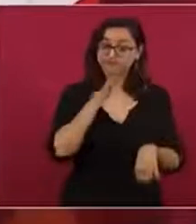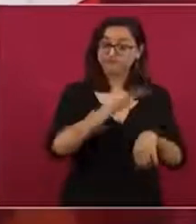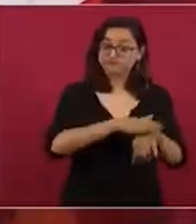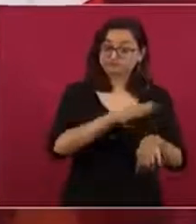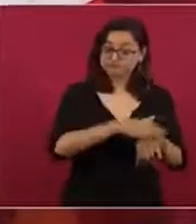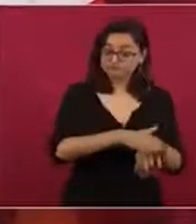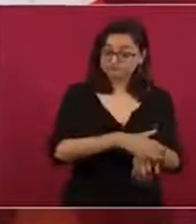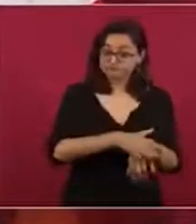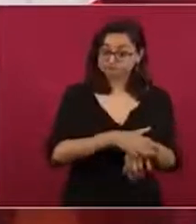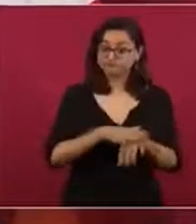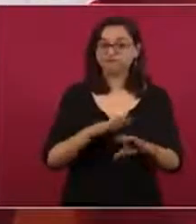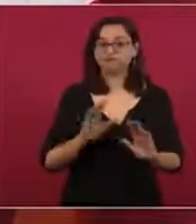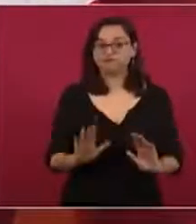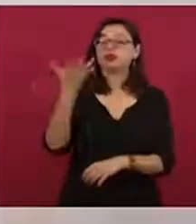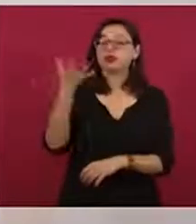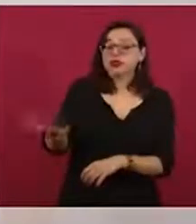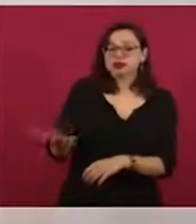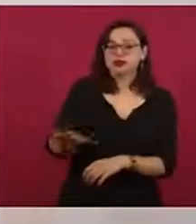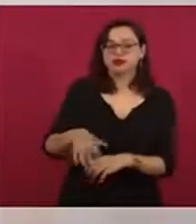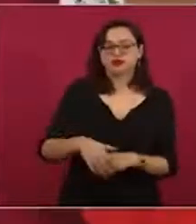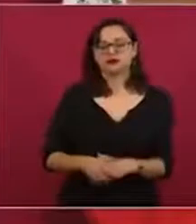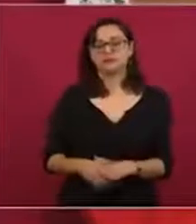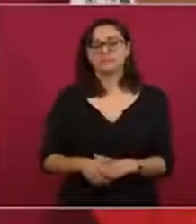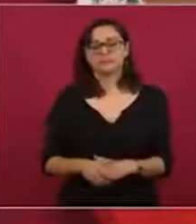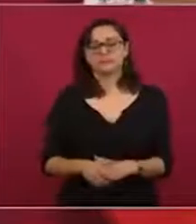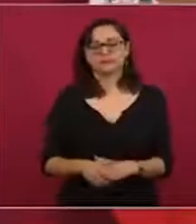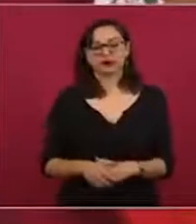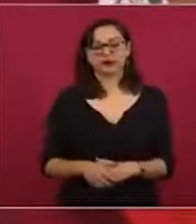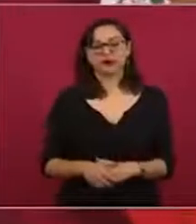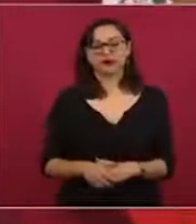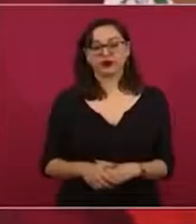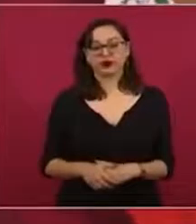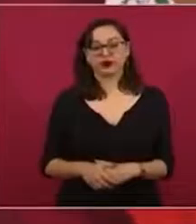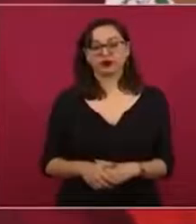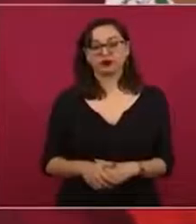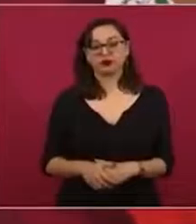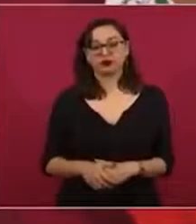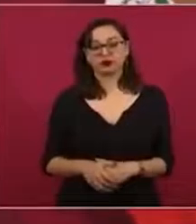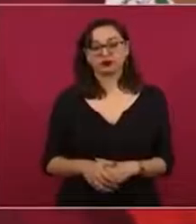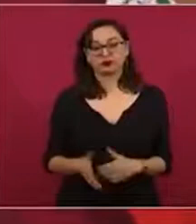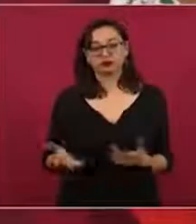corresponde a los generadores. Entonces, ¿qué